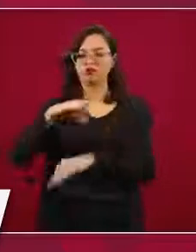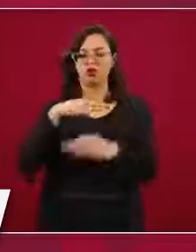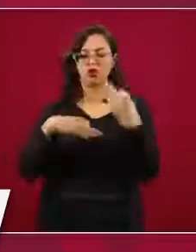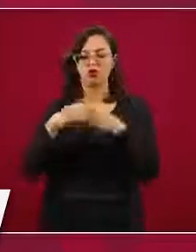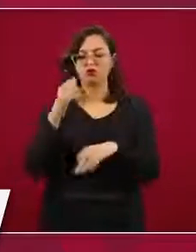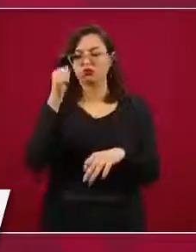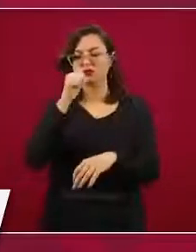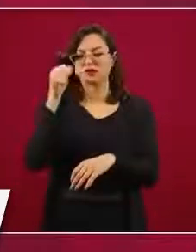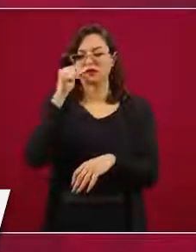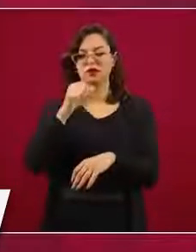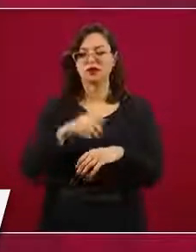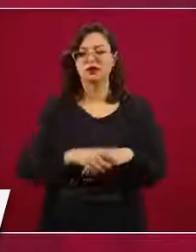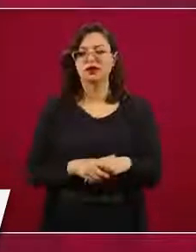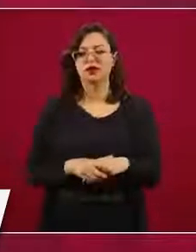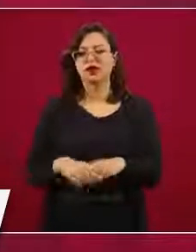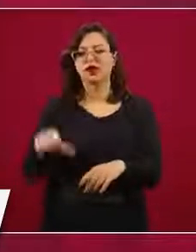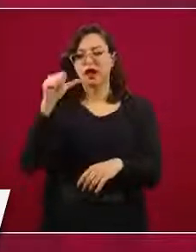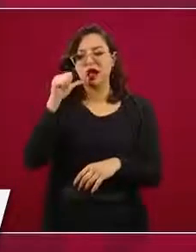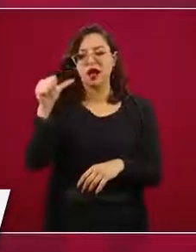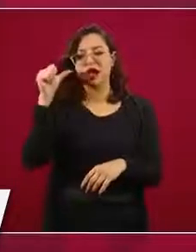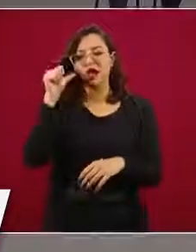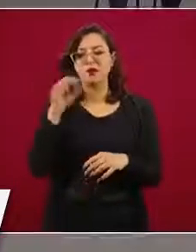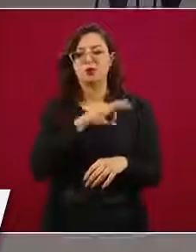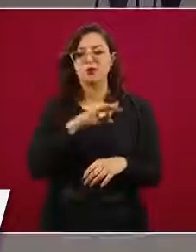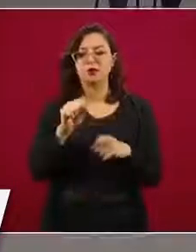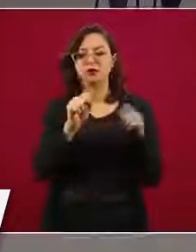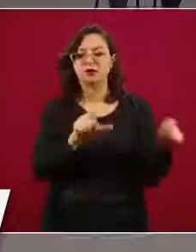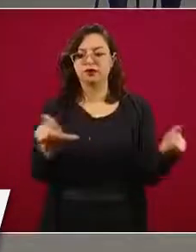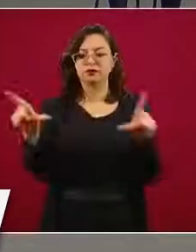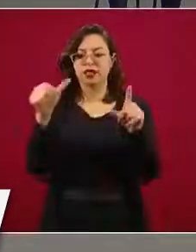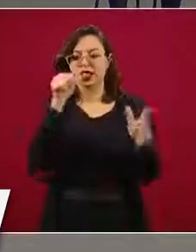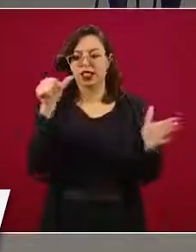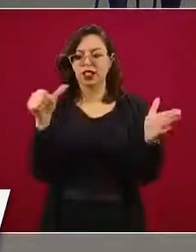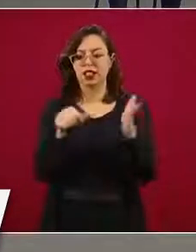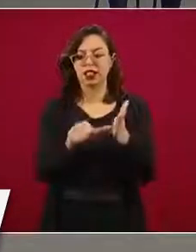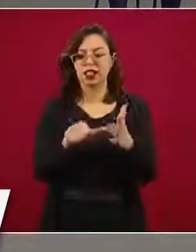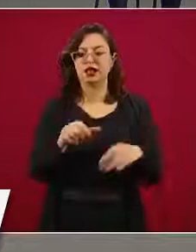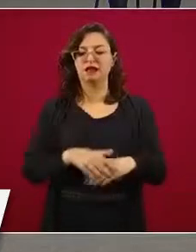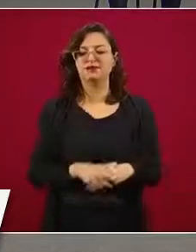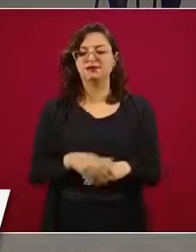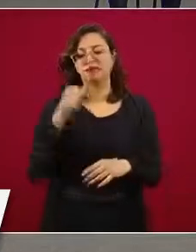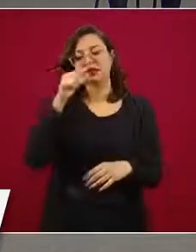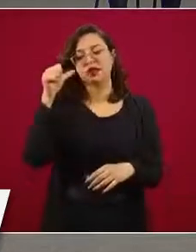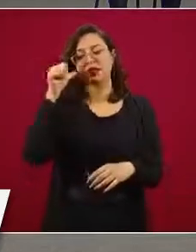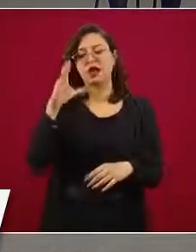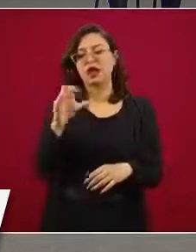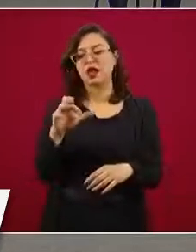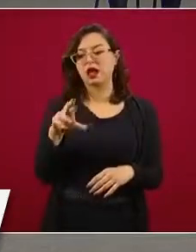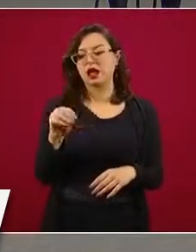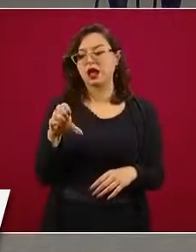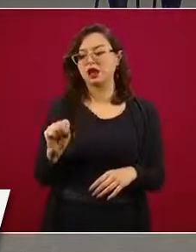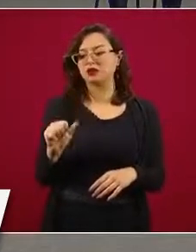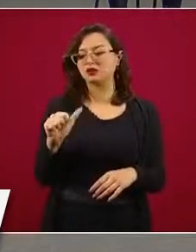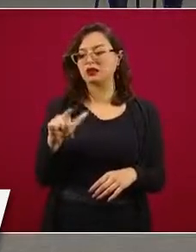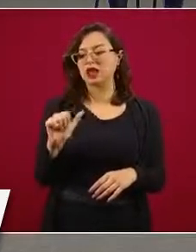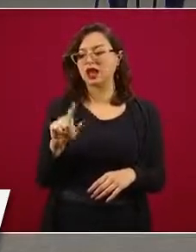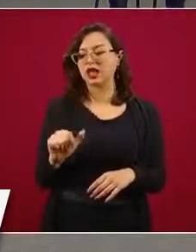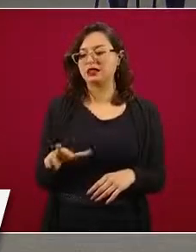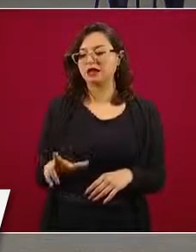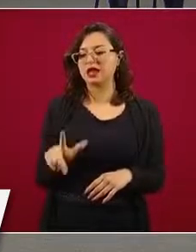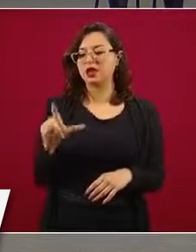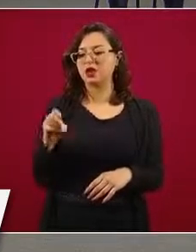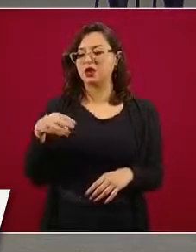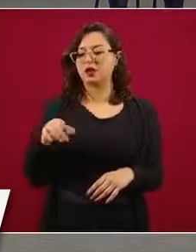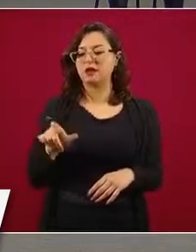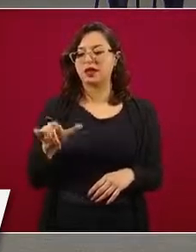El día de ayer, si me pudieran poner la carta, el día de ayer Carlos Salazar Lomelín, el presidente del